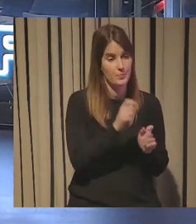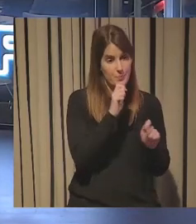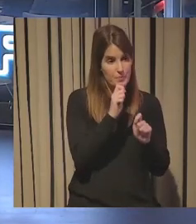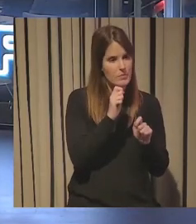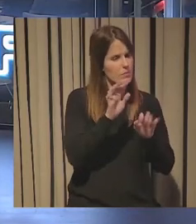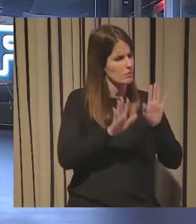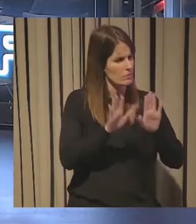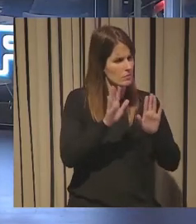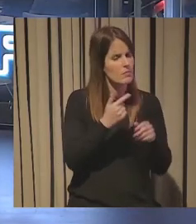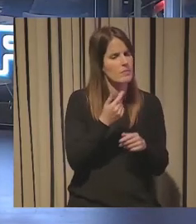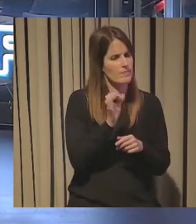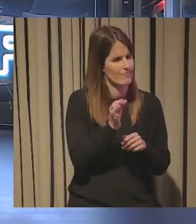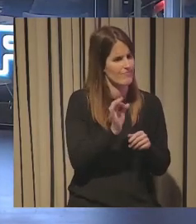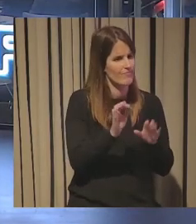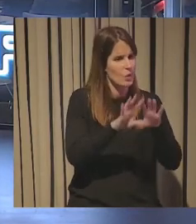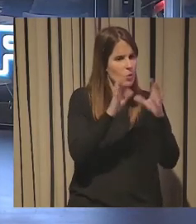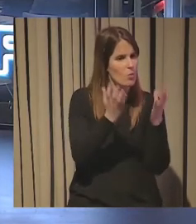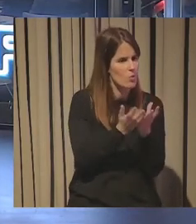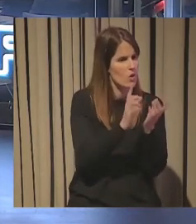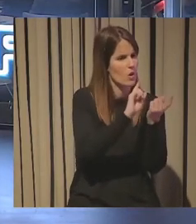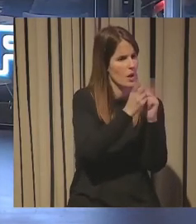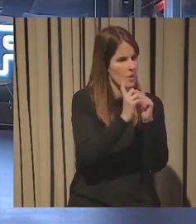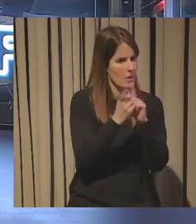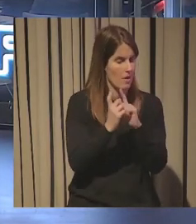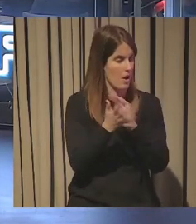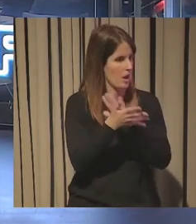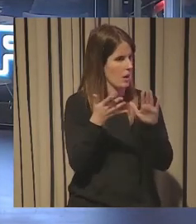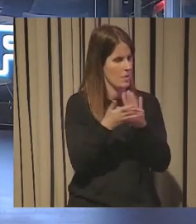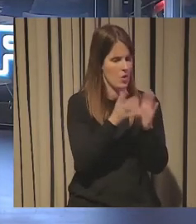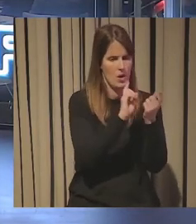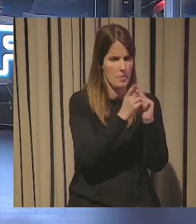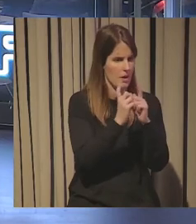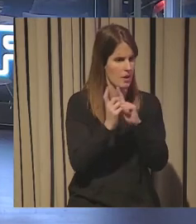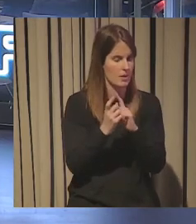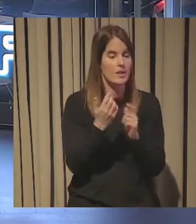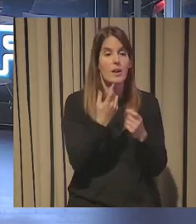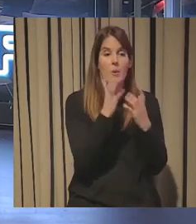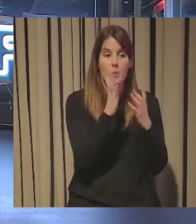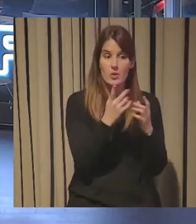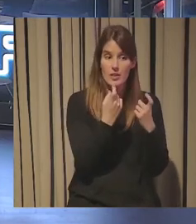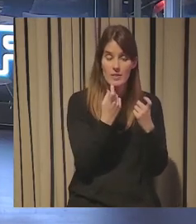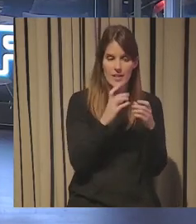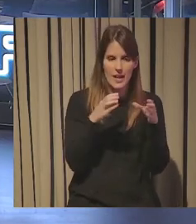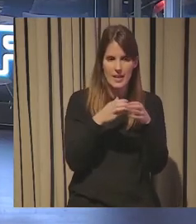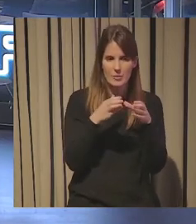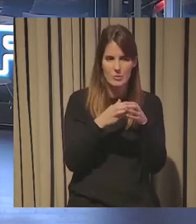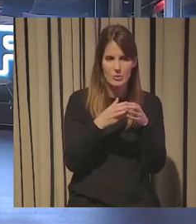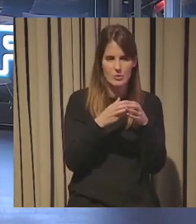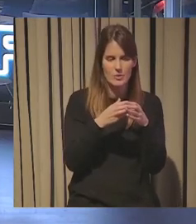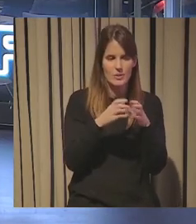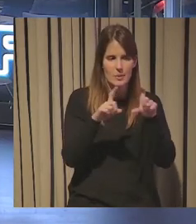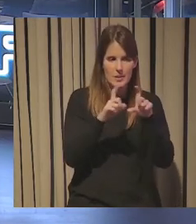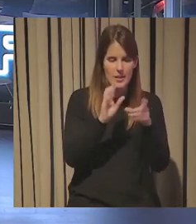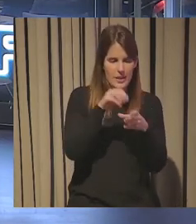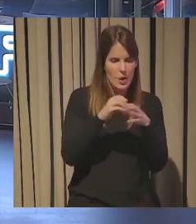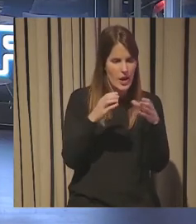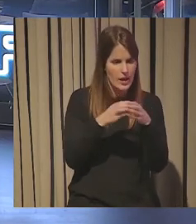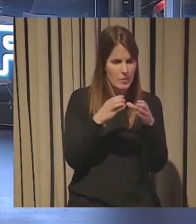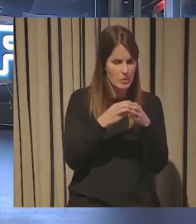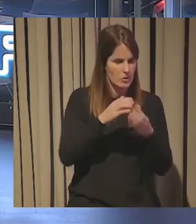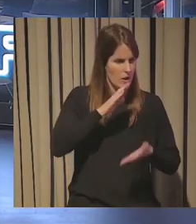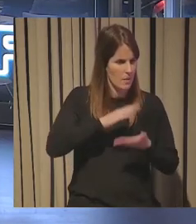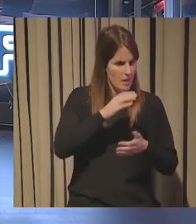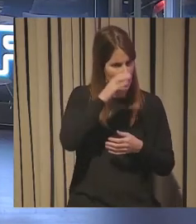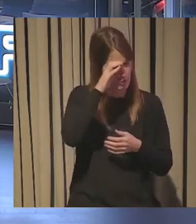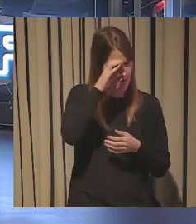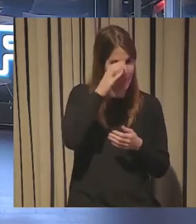entender ese mundo que es tan cambiante y que efectivamente va muy rápido hay que tener equipos sabe que que observen bien o sea que hablábamos esta